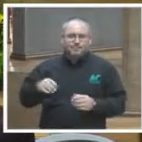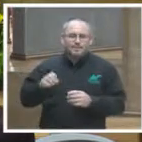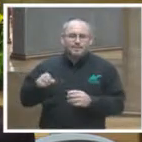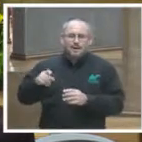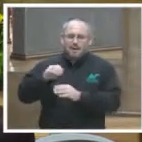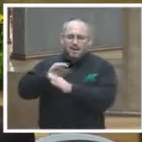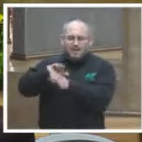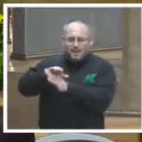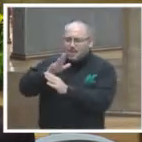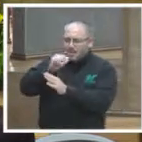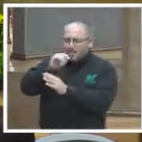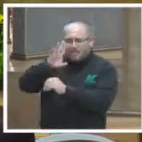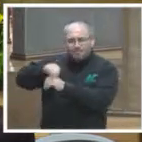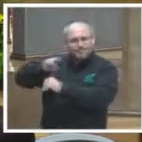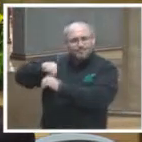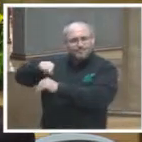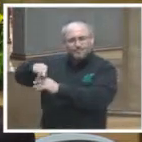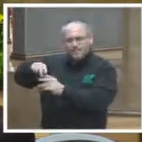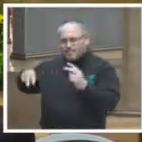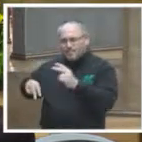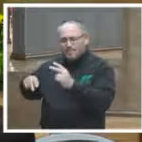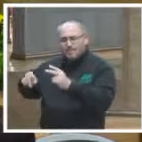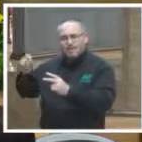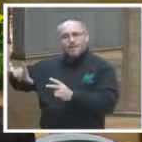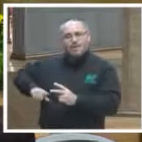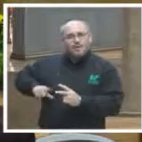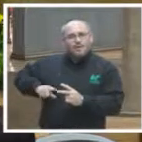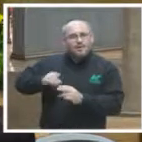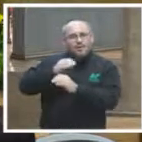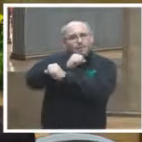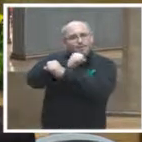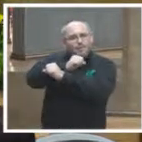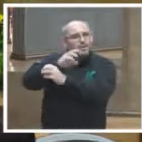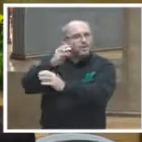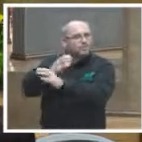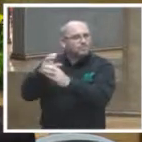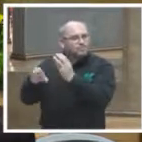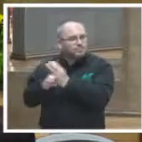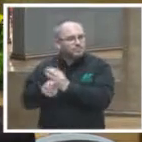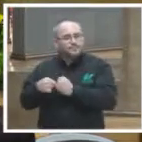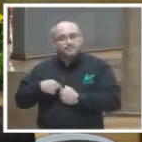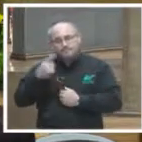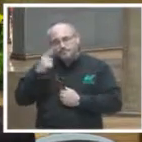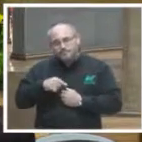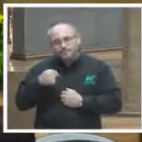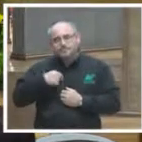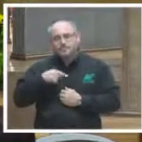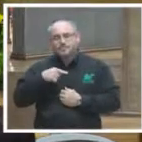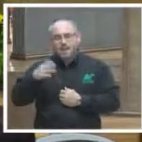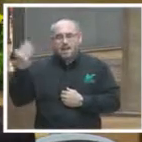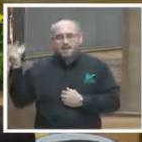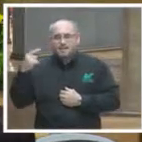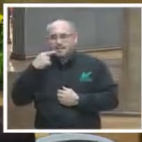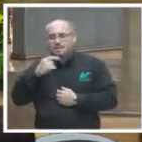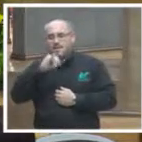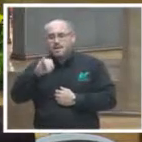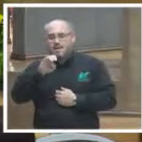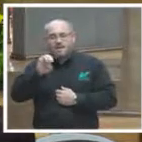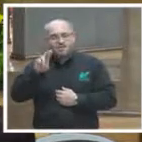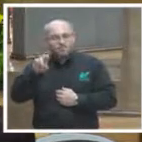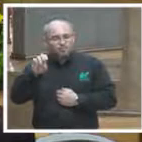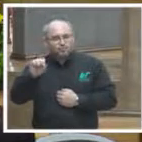en estas tecnologías creo que en general ya decía Jesús hay un